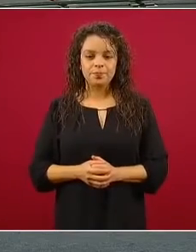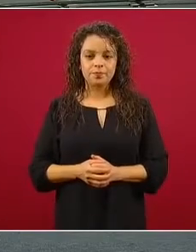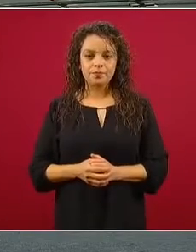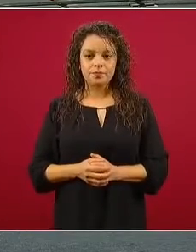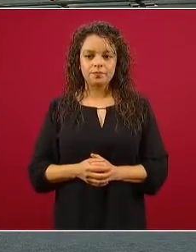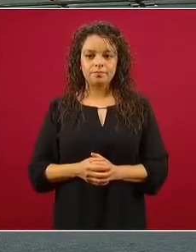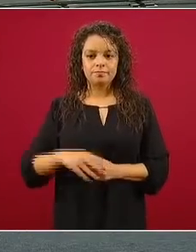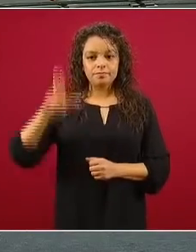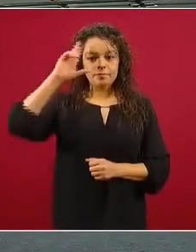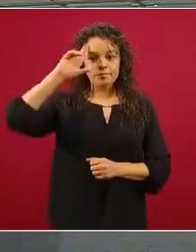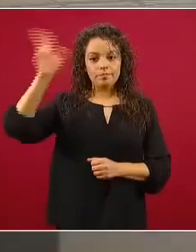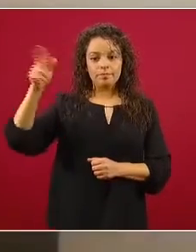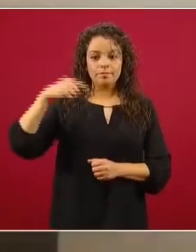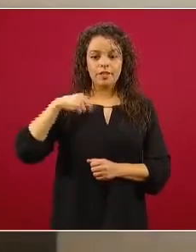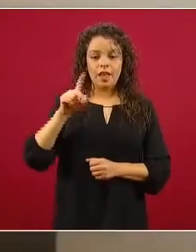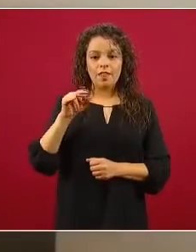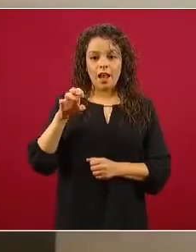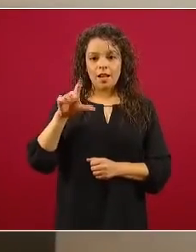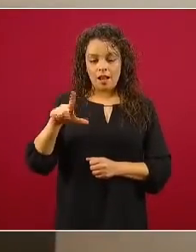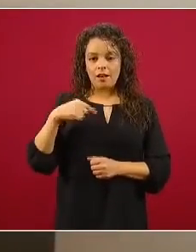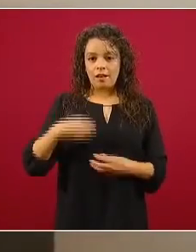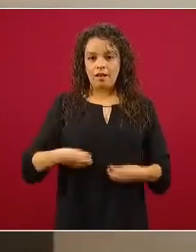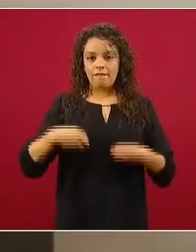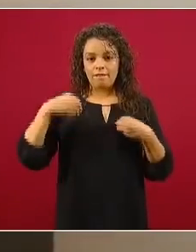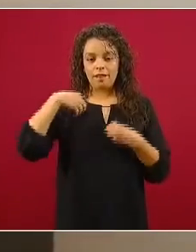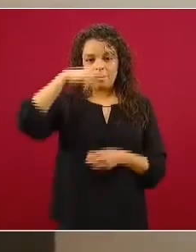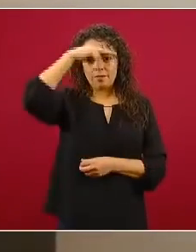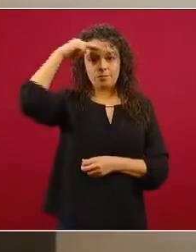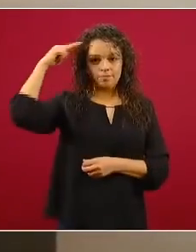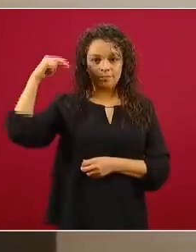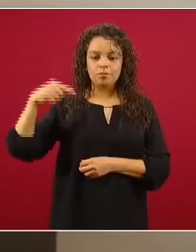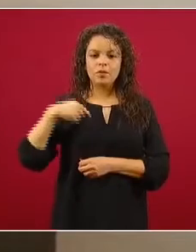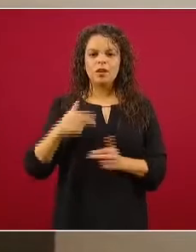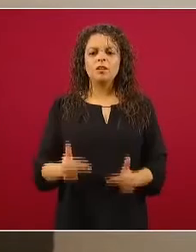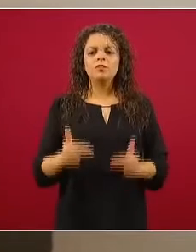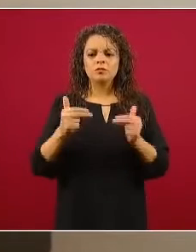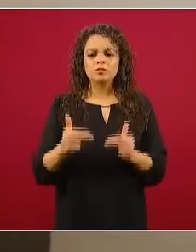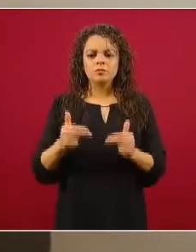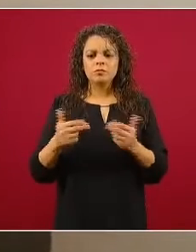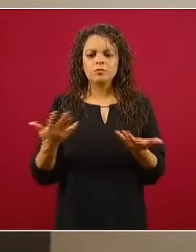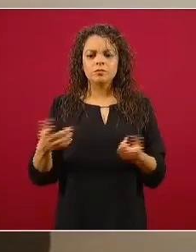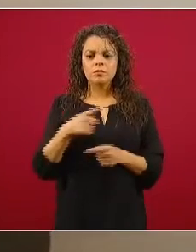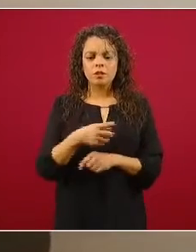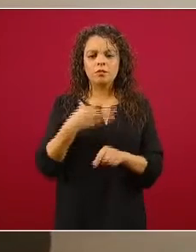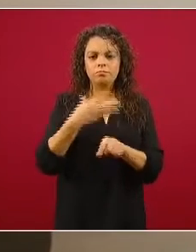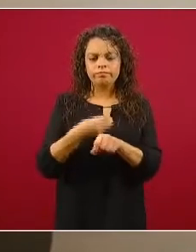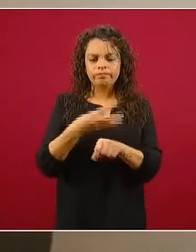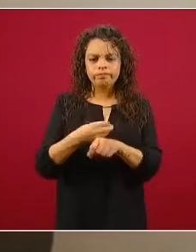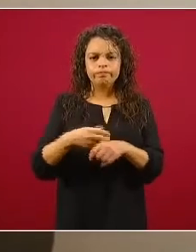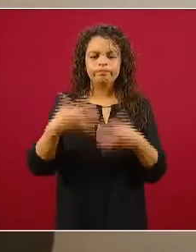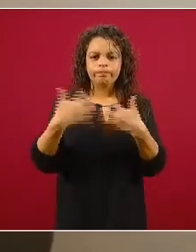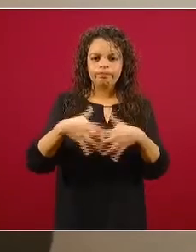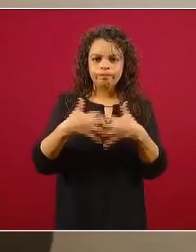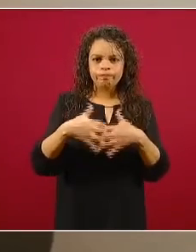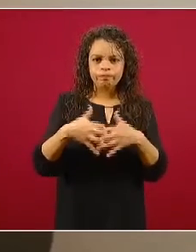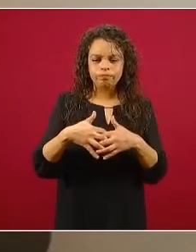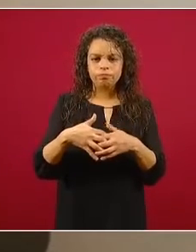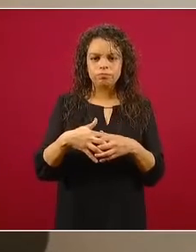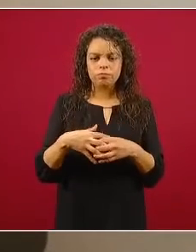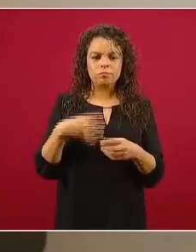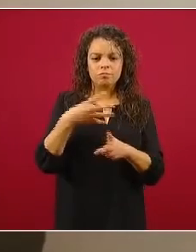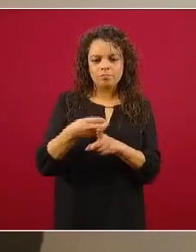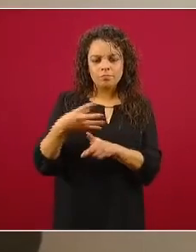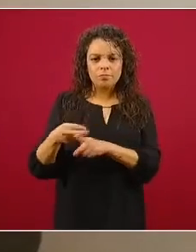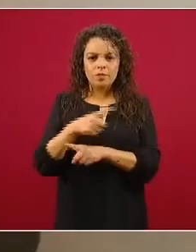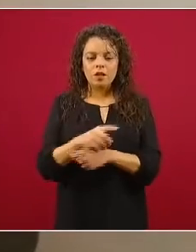Hola, Daniel García, soy Tepic Nayarí. Tengo un negocio de mantenimiento y reparación de copiadoras. Hace algunos